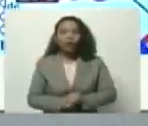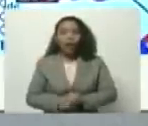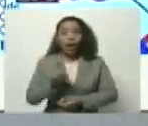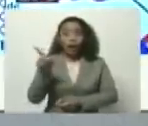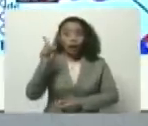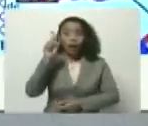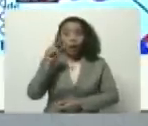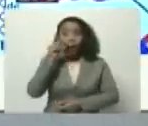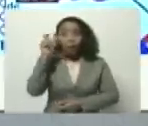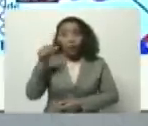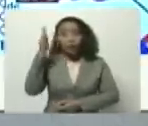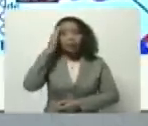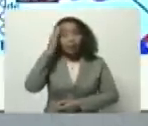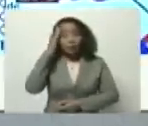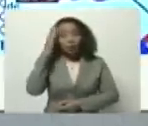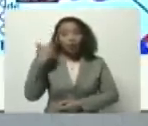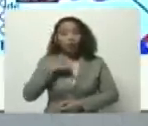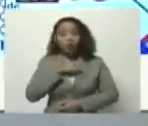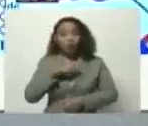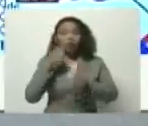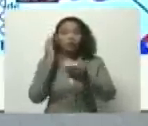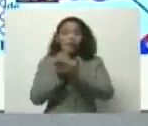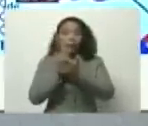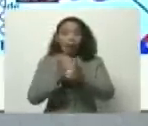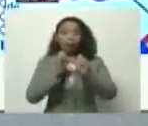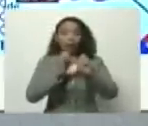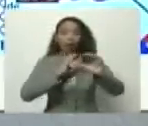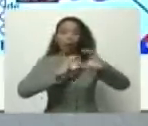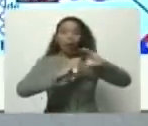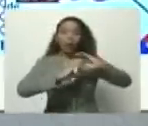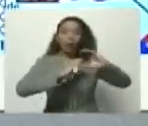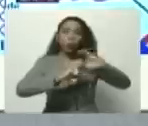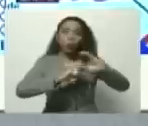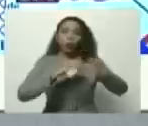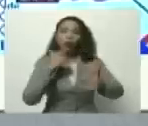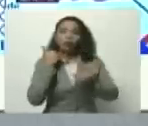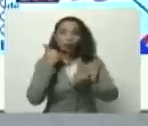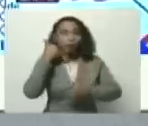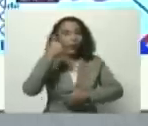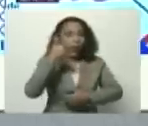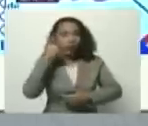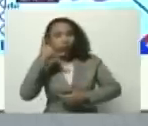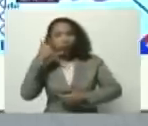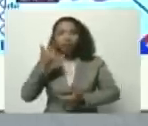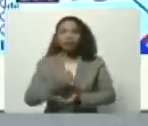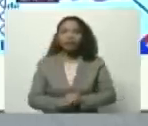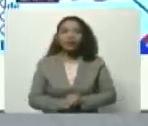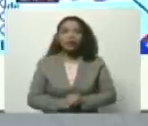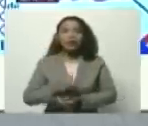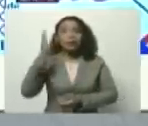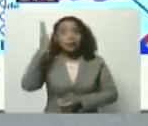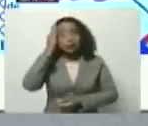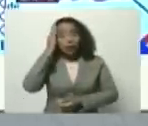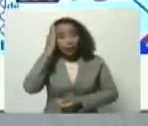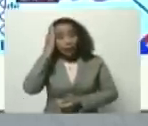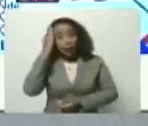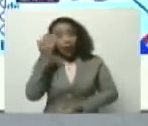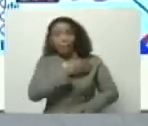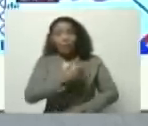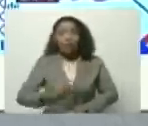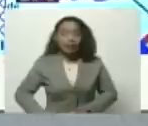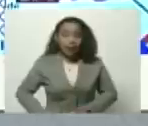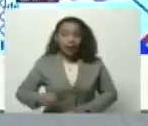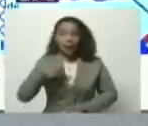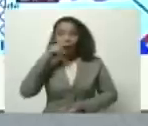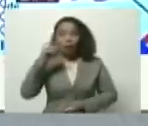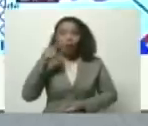estamos en permanente comunicación y sabemos que en la medida que el presidente Nicolás Maduro ha